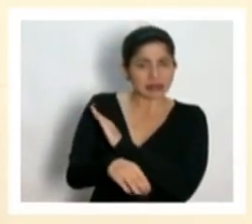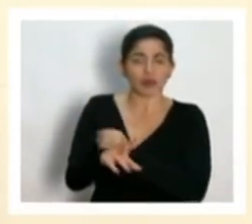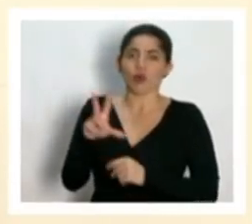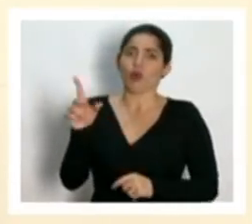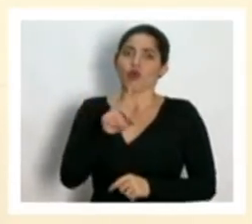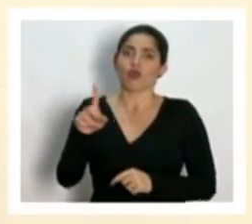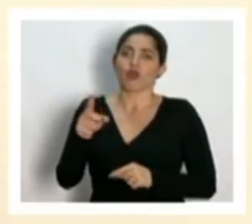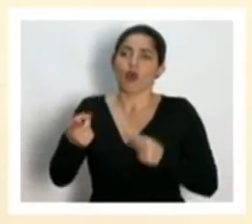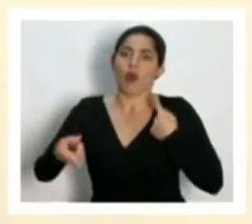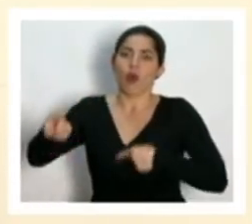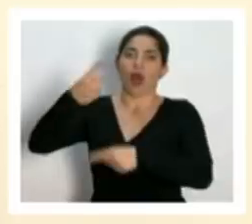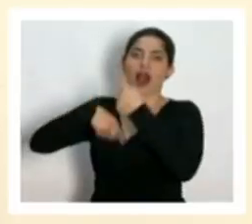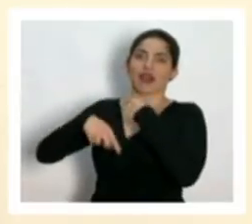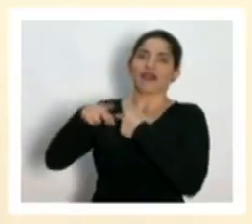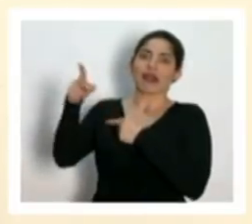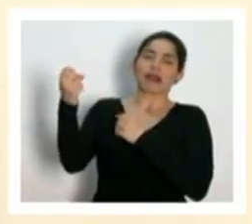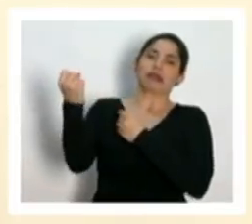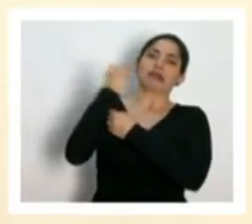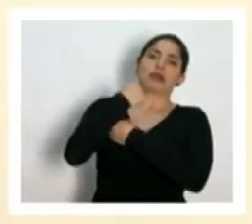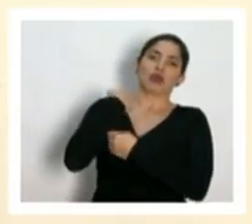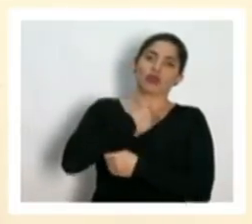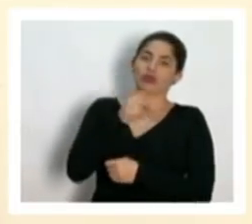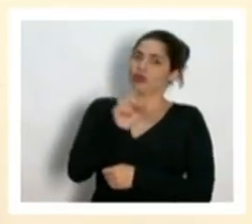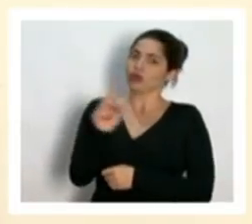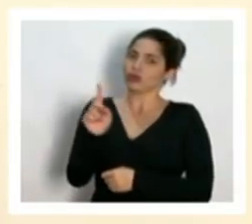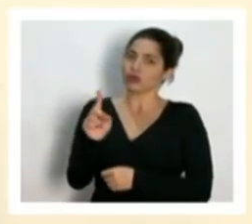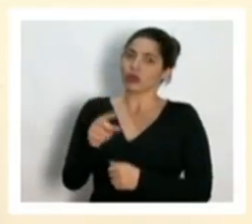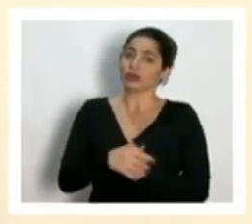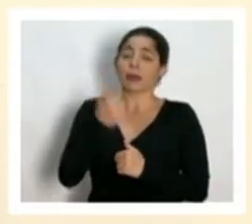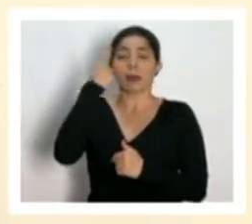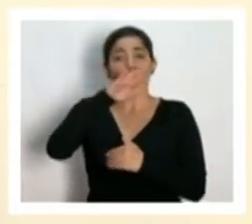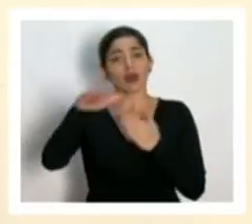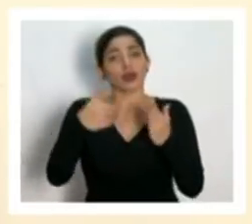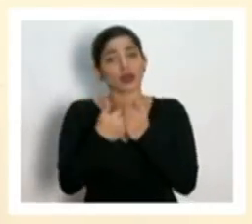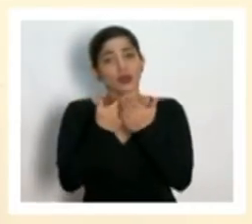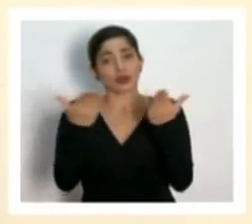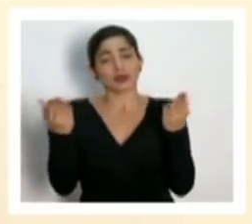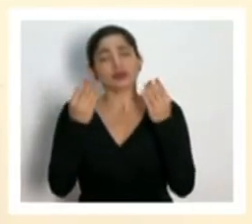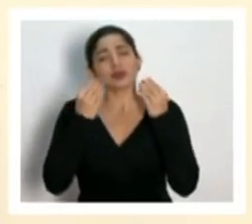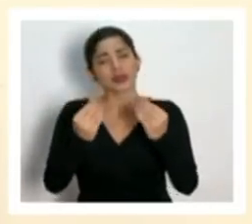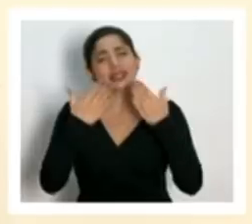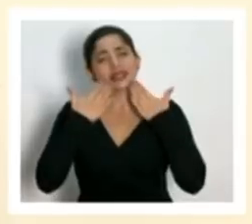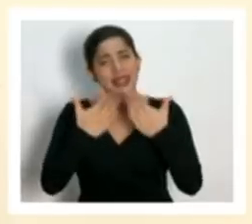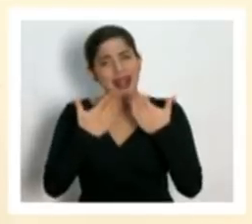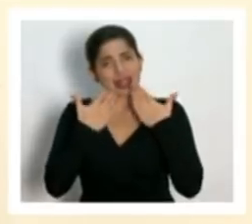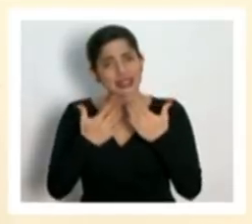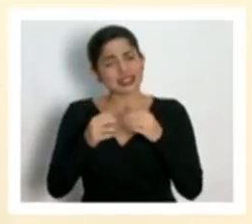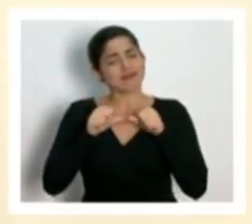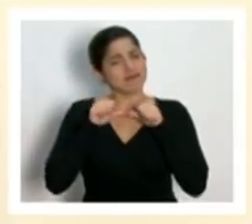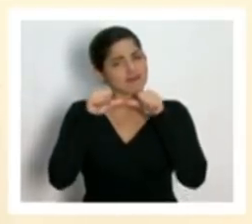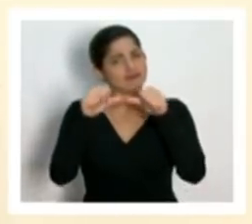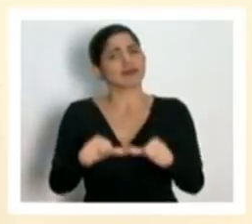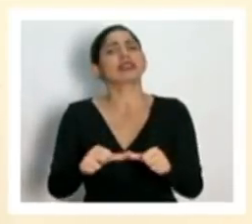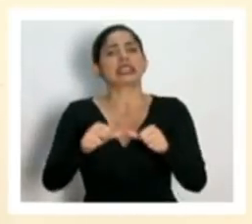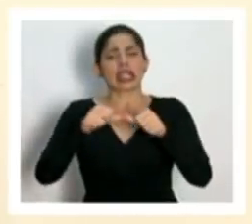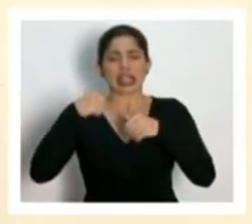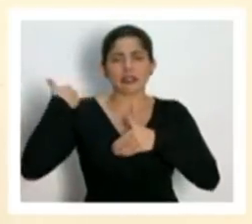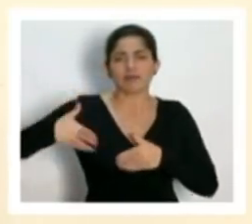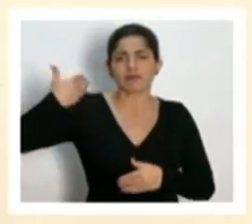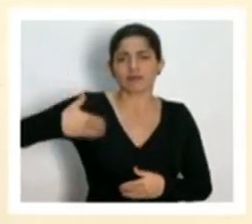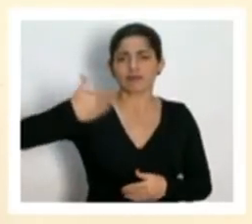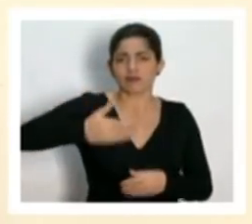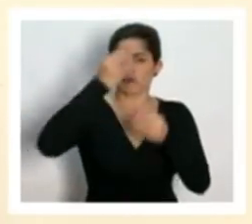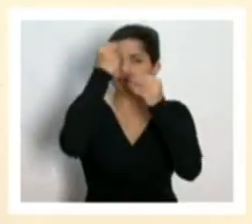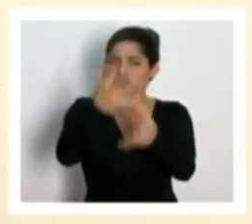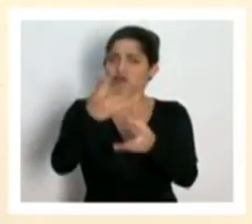esta la que nos afecte a nosotros a todas y a todos muchísimas gracias y seguiremos en este ejercicio no solo de